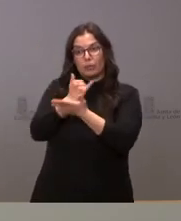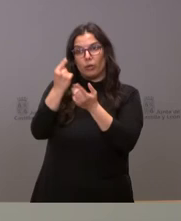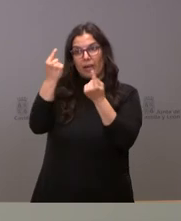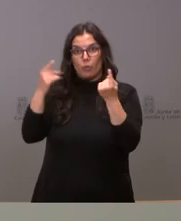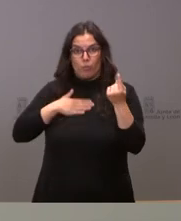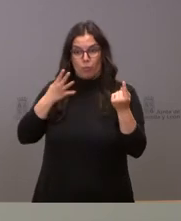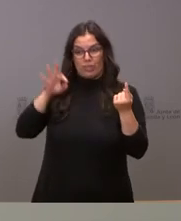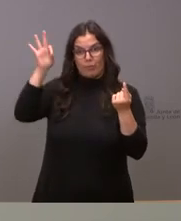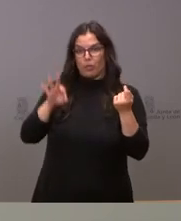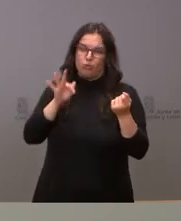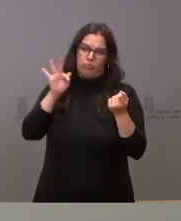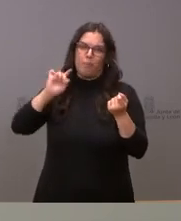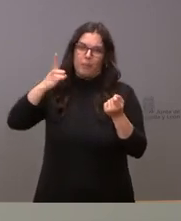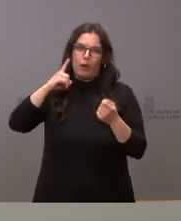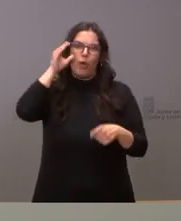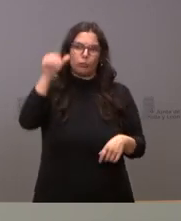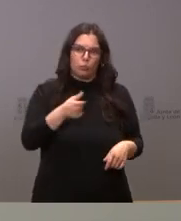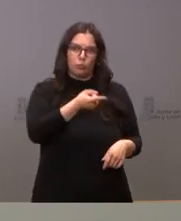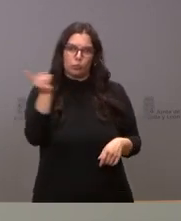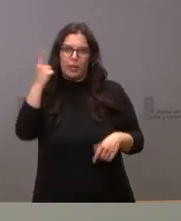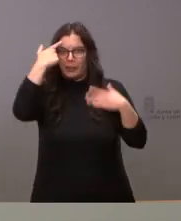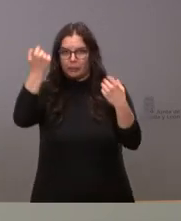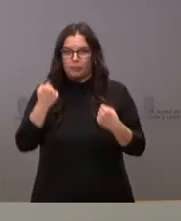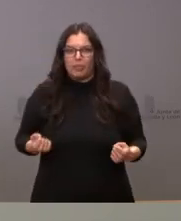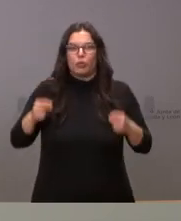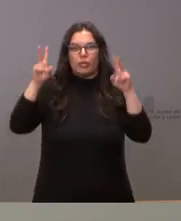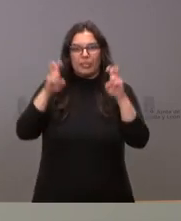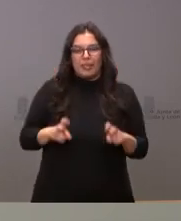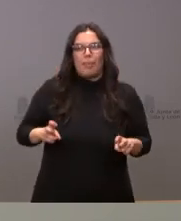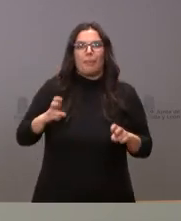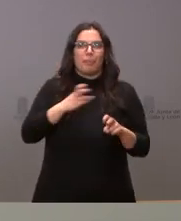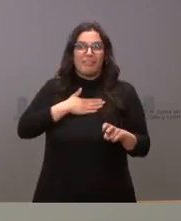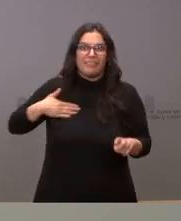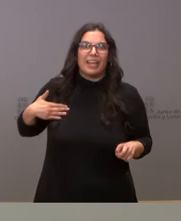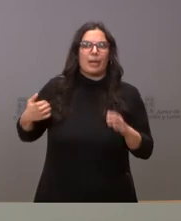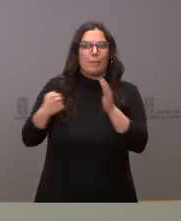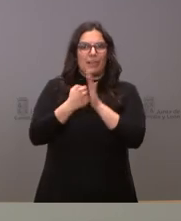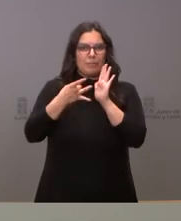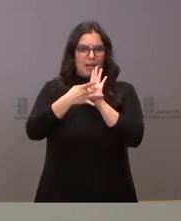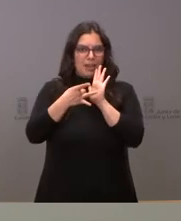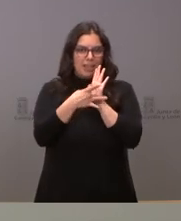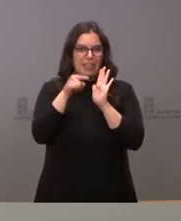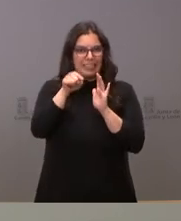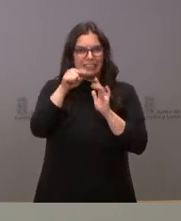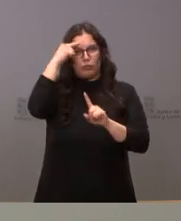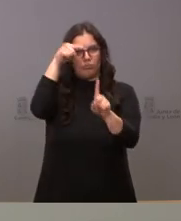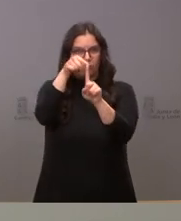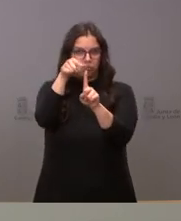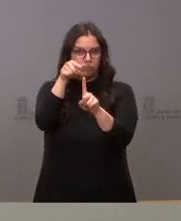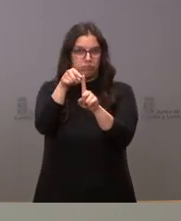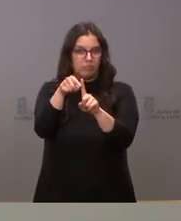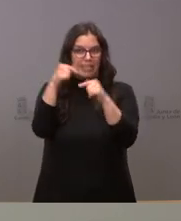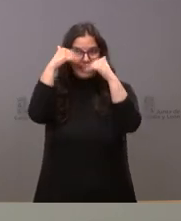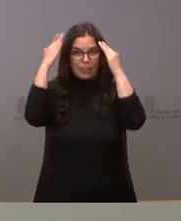autonómico pues lógicamente lo hará escuchando y con esta filosofía general de tener la máxima calidad de la educación y atender a lo que